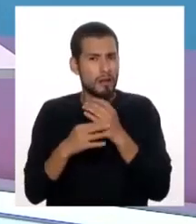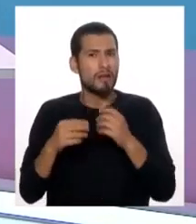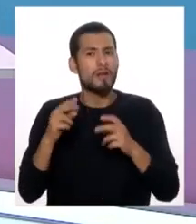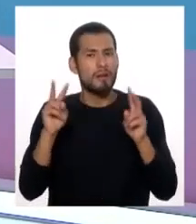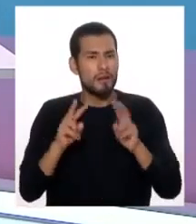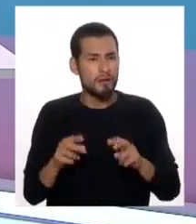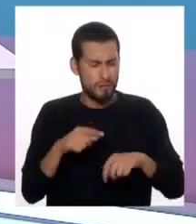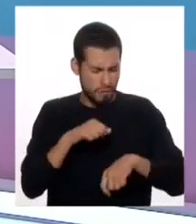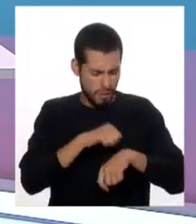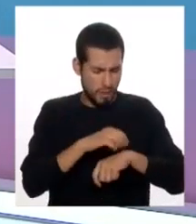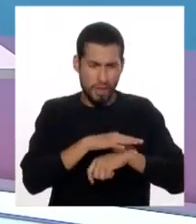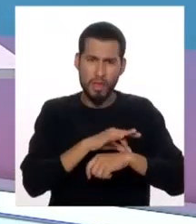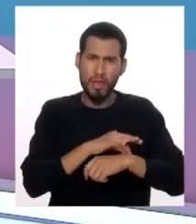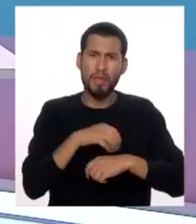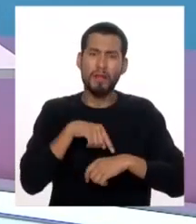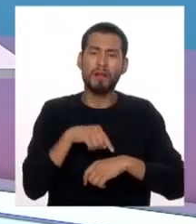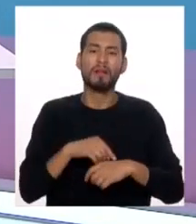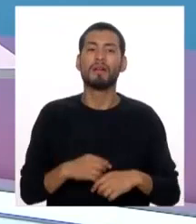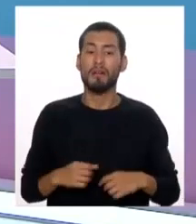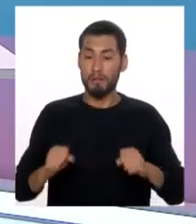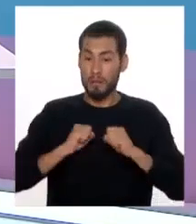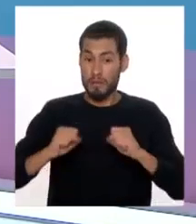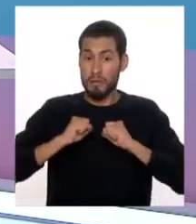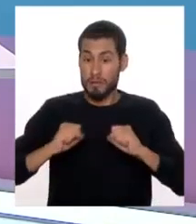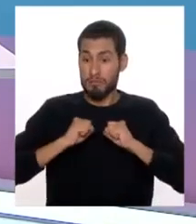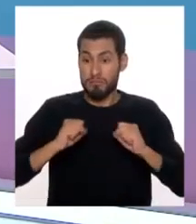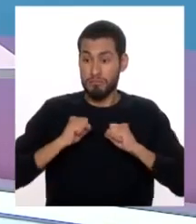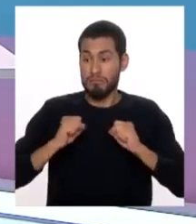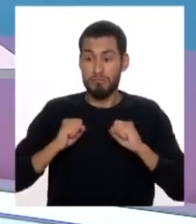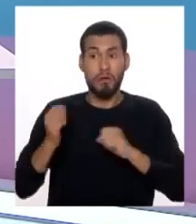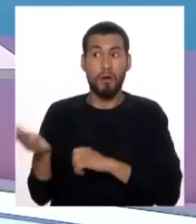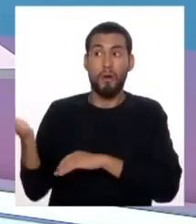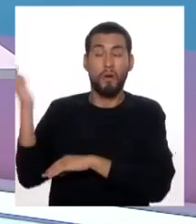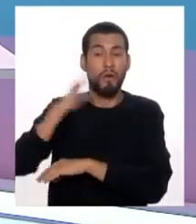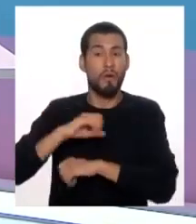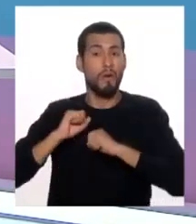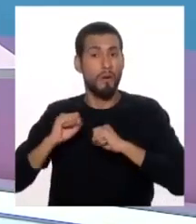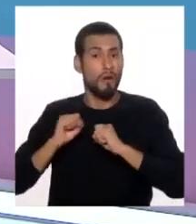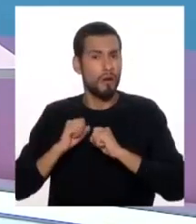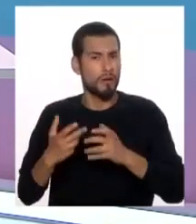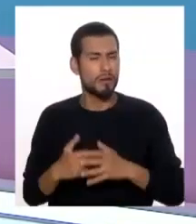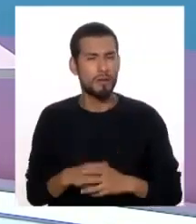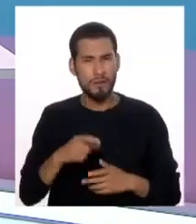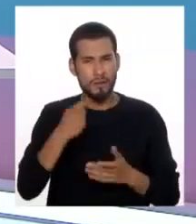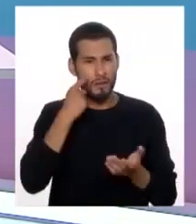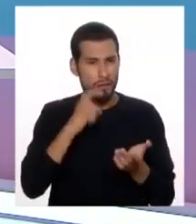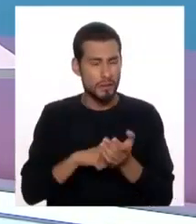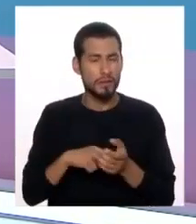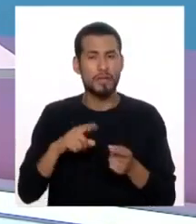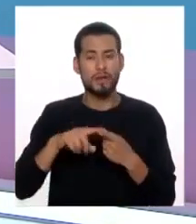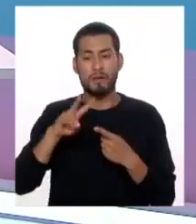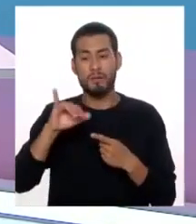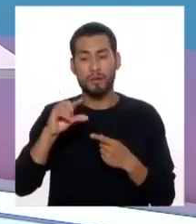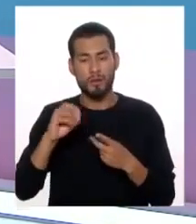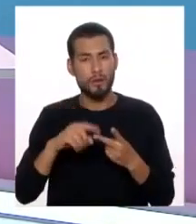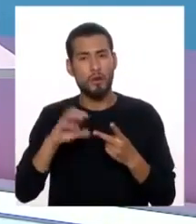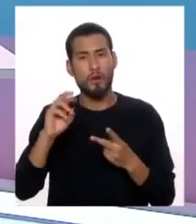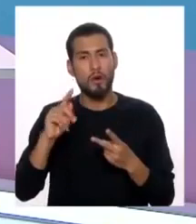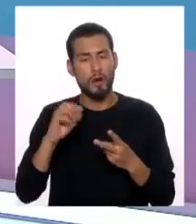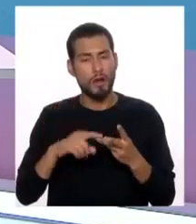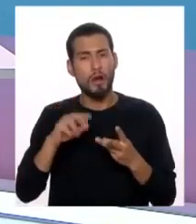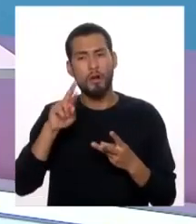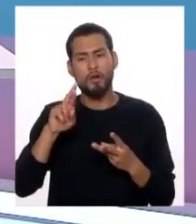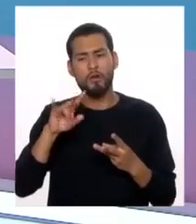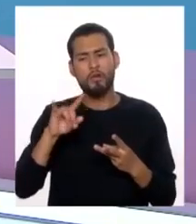vitaminas, etc., y que están haciendo ejercicios todo el día. Entonces, fíjense, tenemos la vigorexia, la ortorexia, la